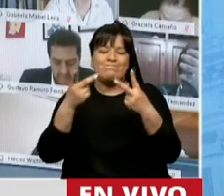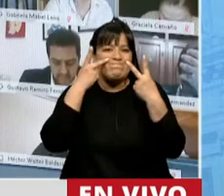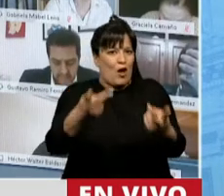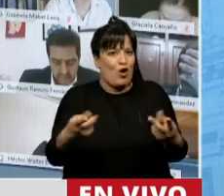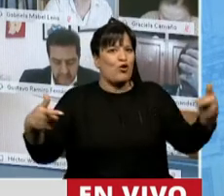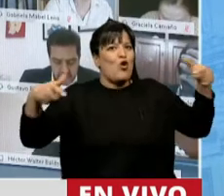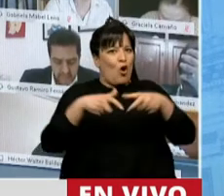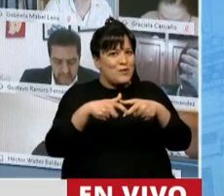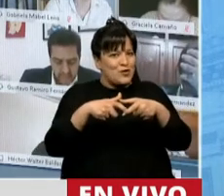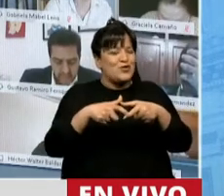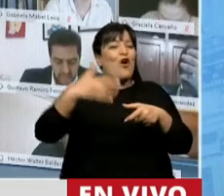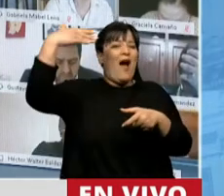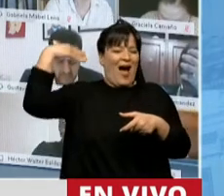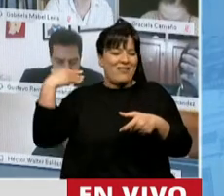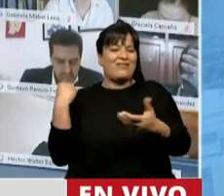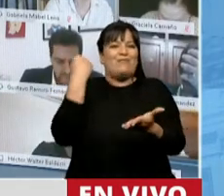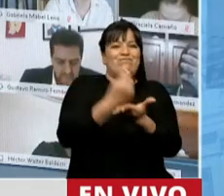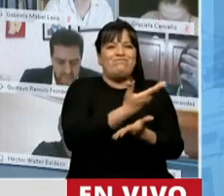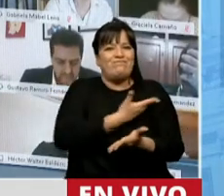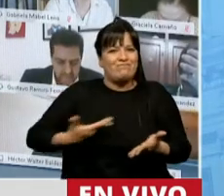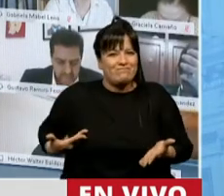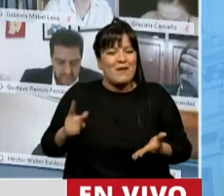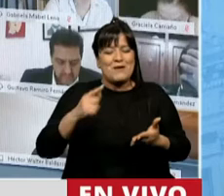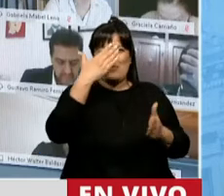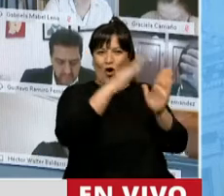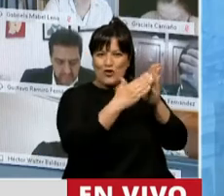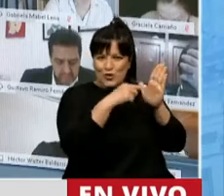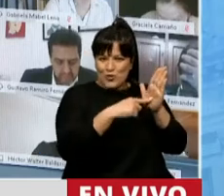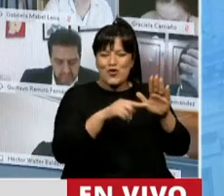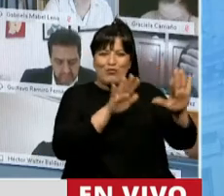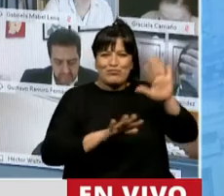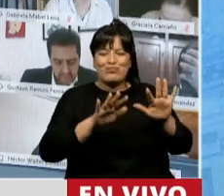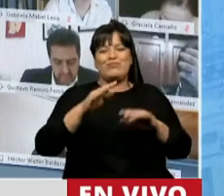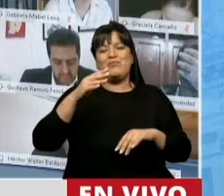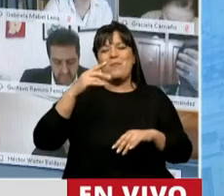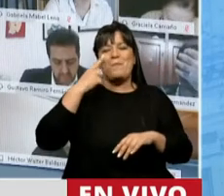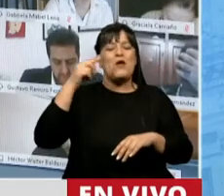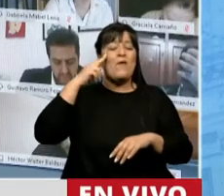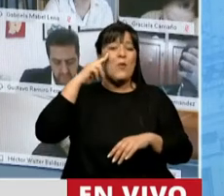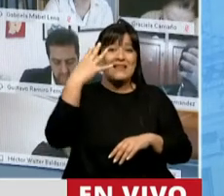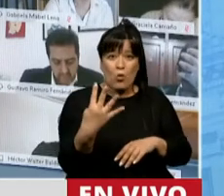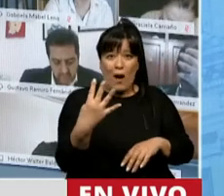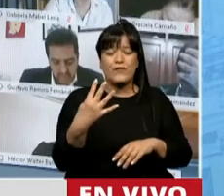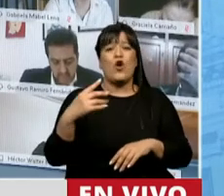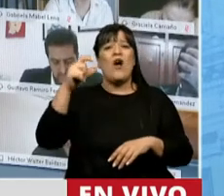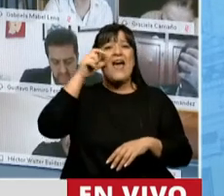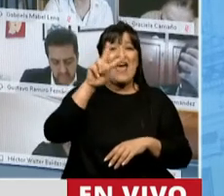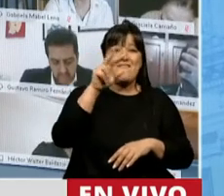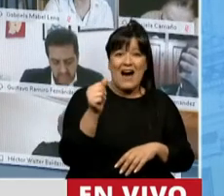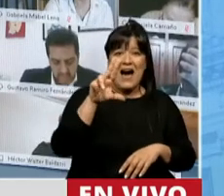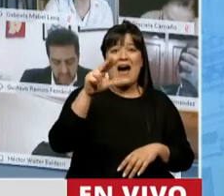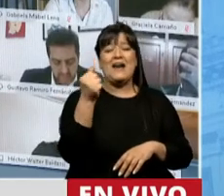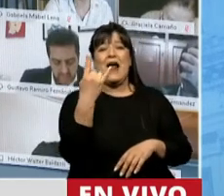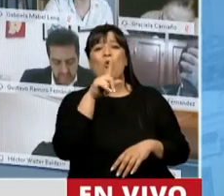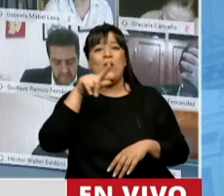Comisión de Nuevos Derechos en aquella Convención Constituyente de 1994, Elba Roulette. Me parece que esto es